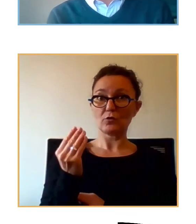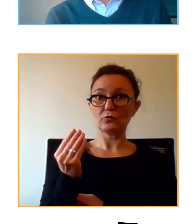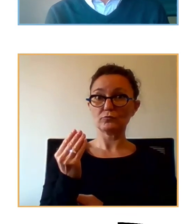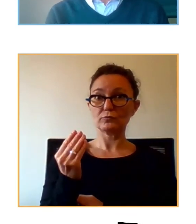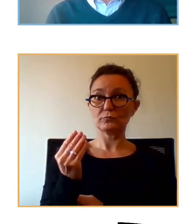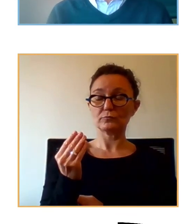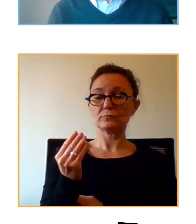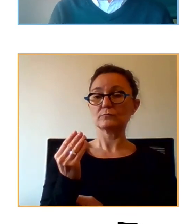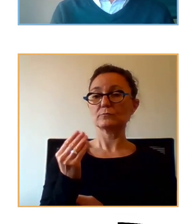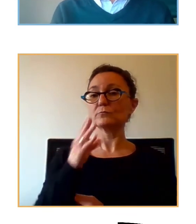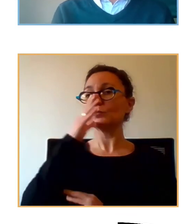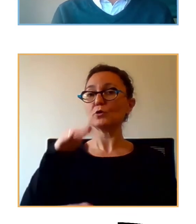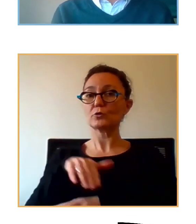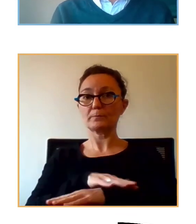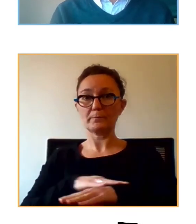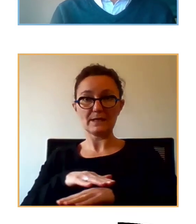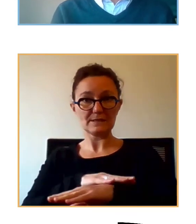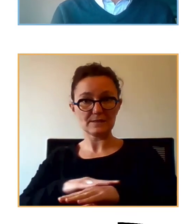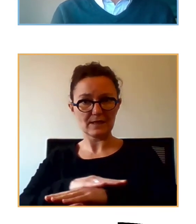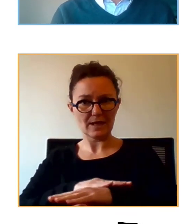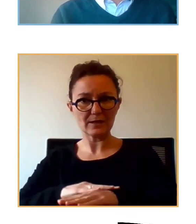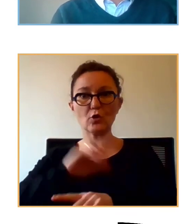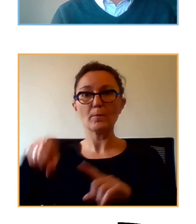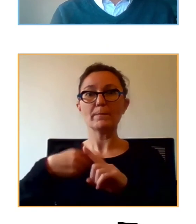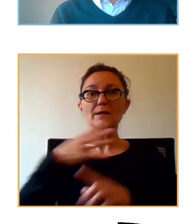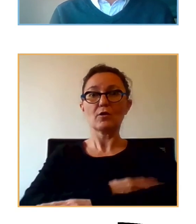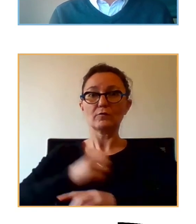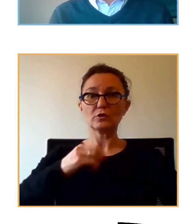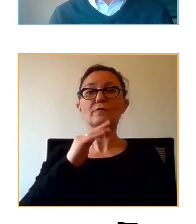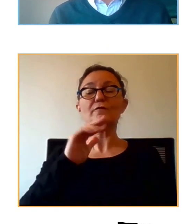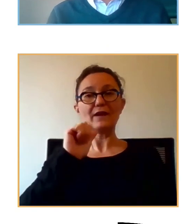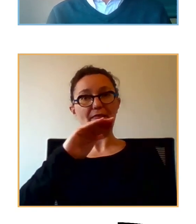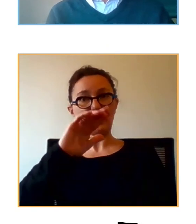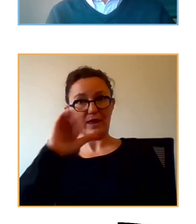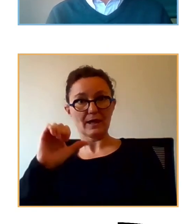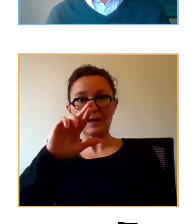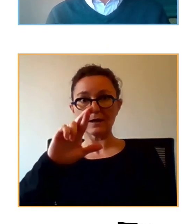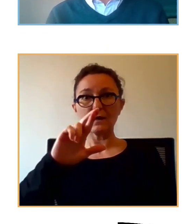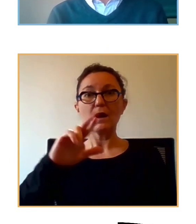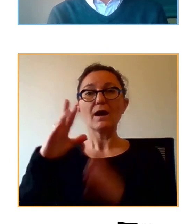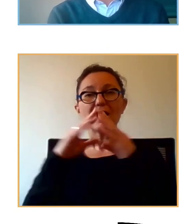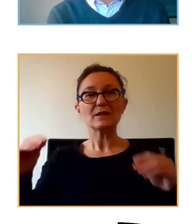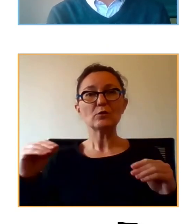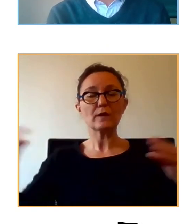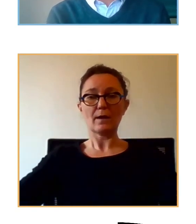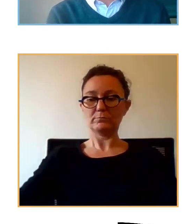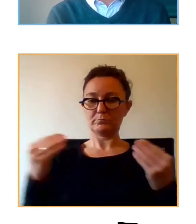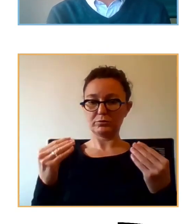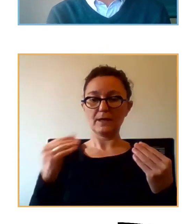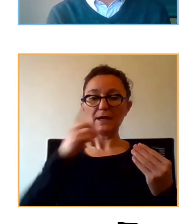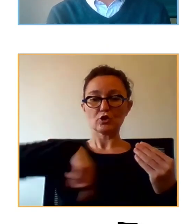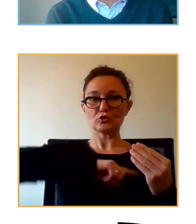parte del ministerio y por parte de los fondos FEDER Andalucía nos ha permitido gestionar y ahora